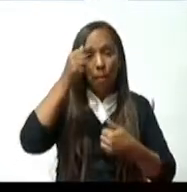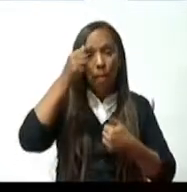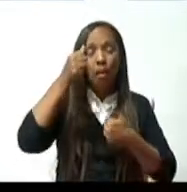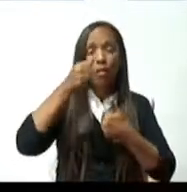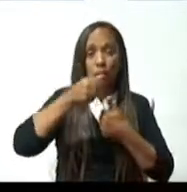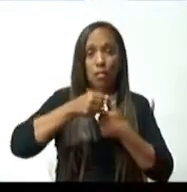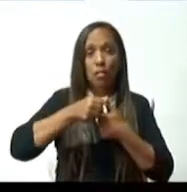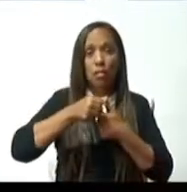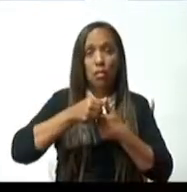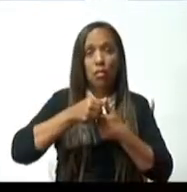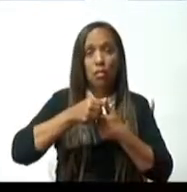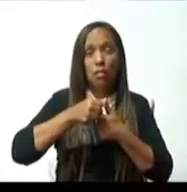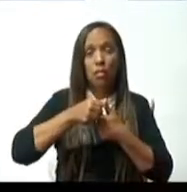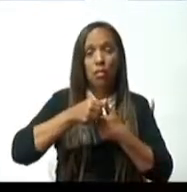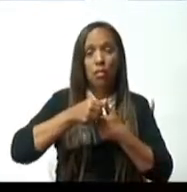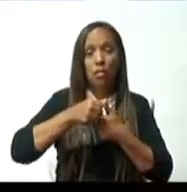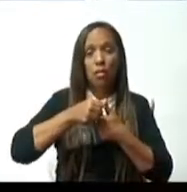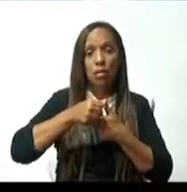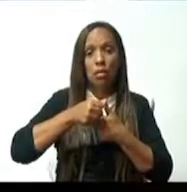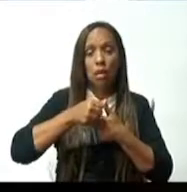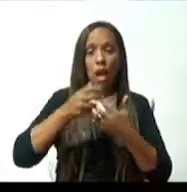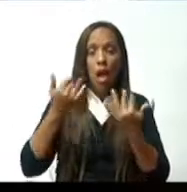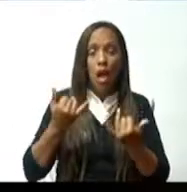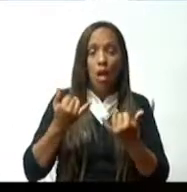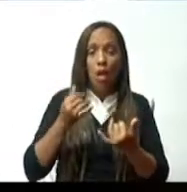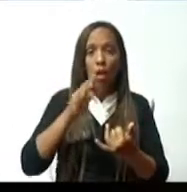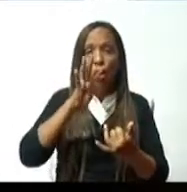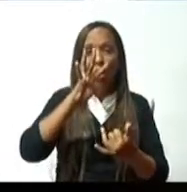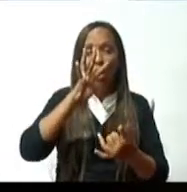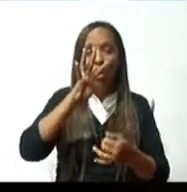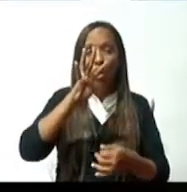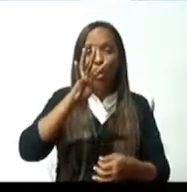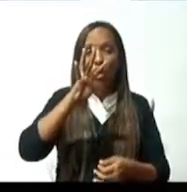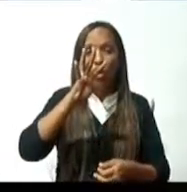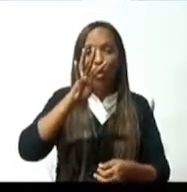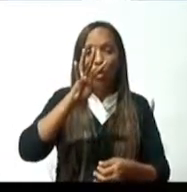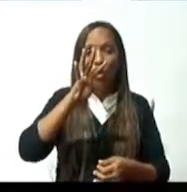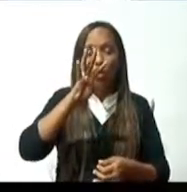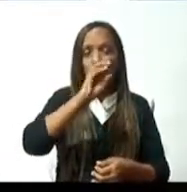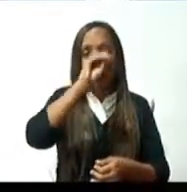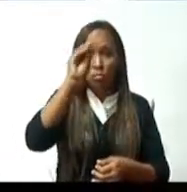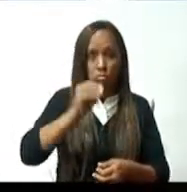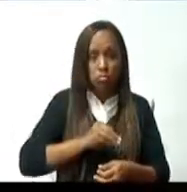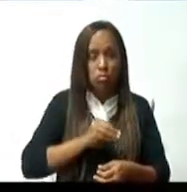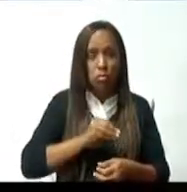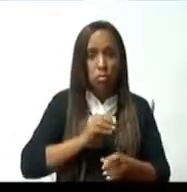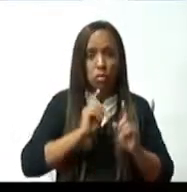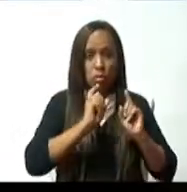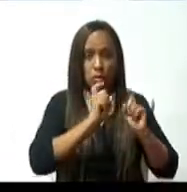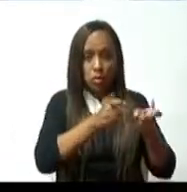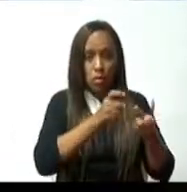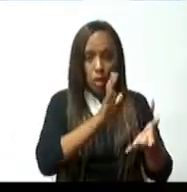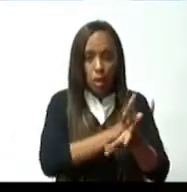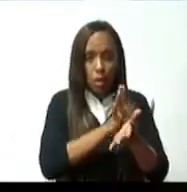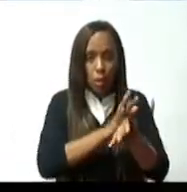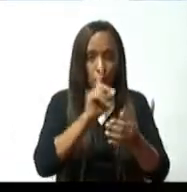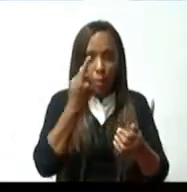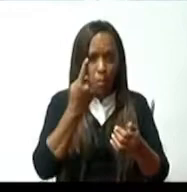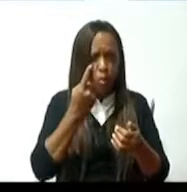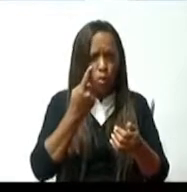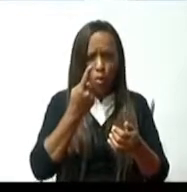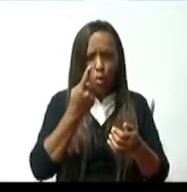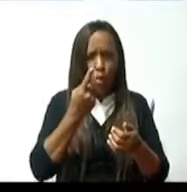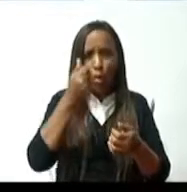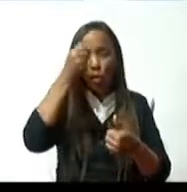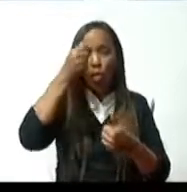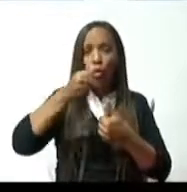4%. 4.1 Tenemos que checar esas cosas para que continuemos fortaleciendo nuestra posición de respeto